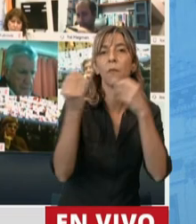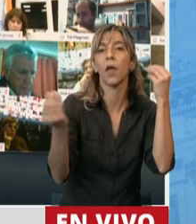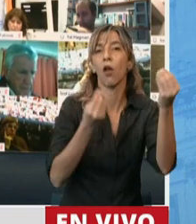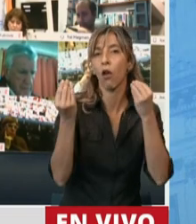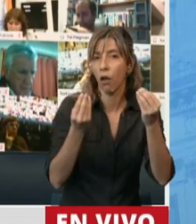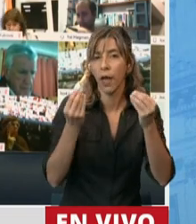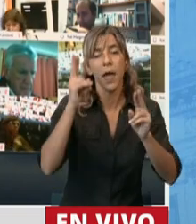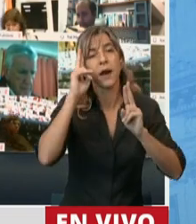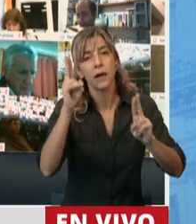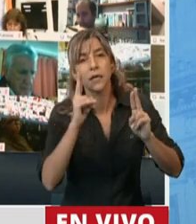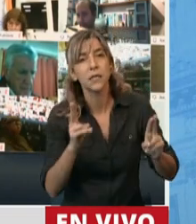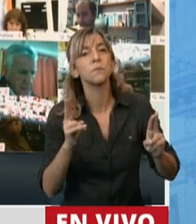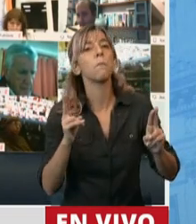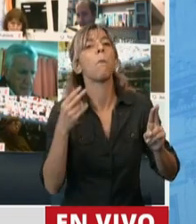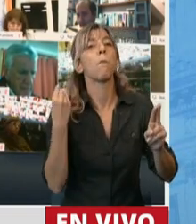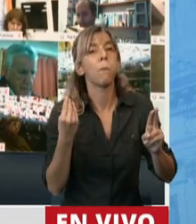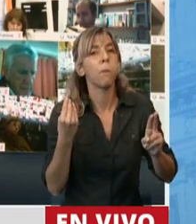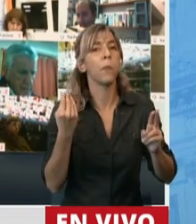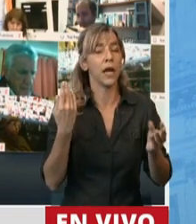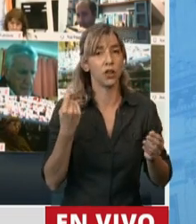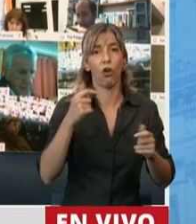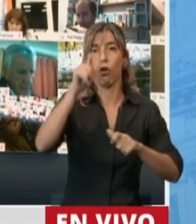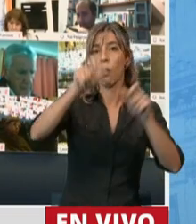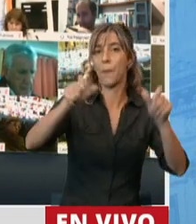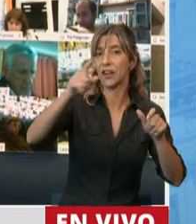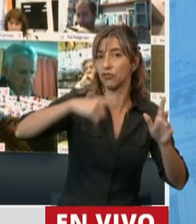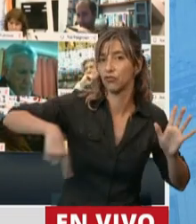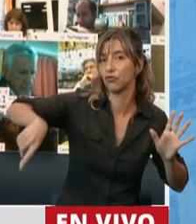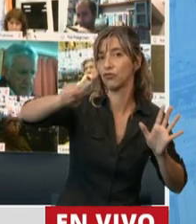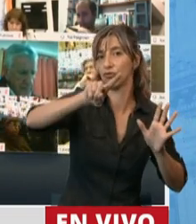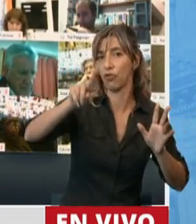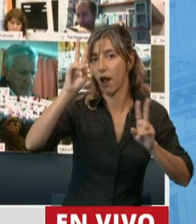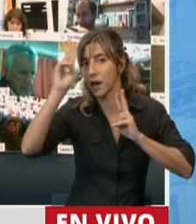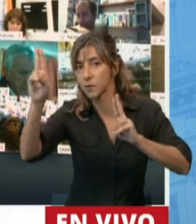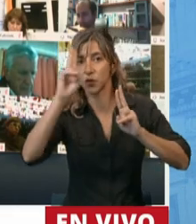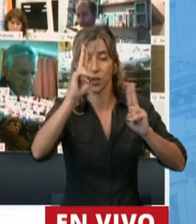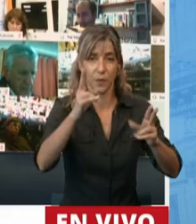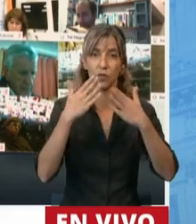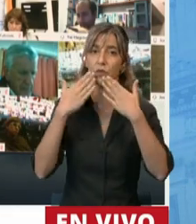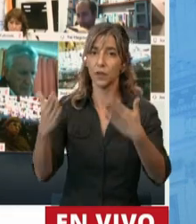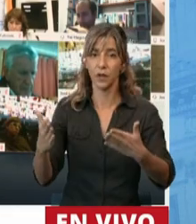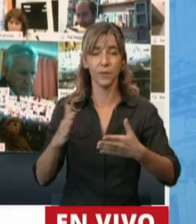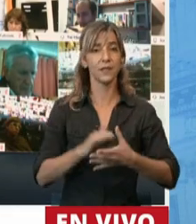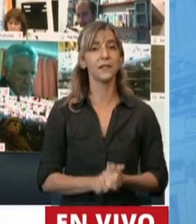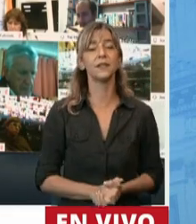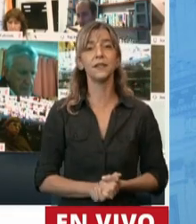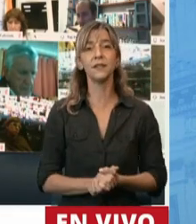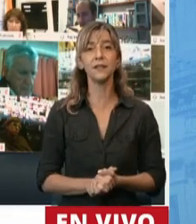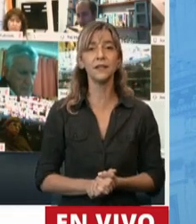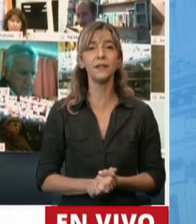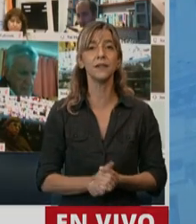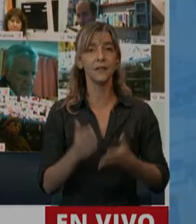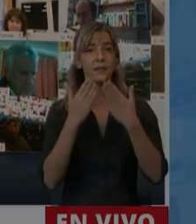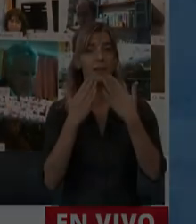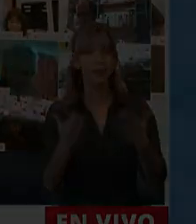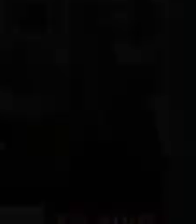ambiente como este, que es el respeto a la pluralidad. Muchas gracias, señor presidente. Muchas gracias,